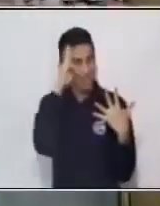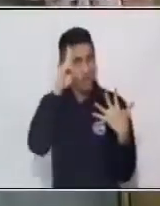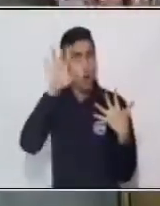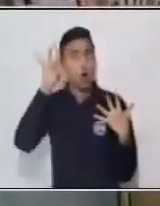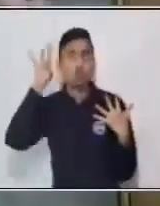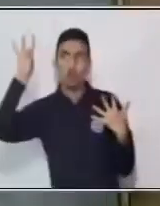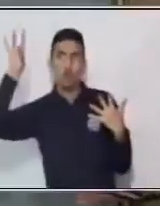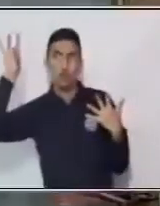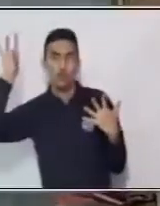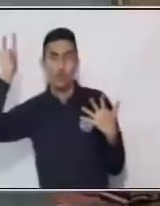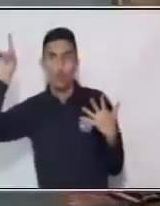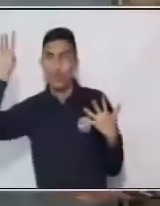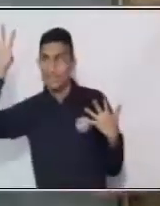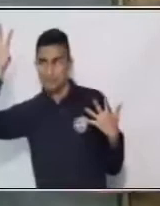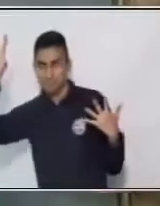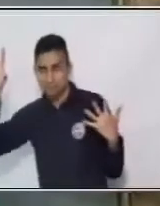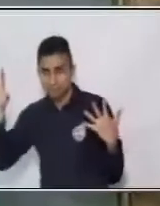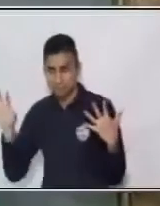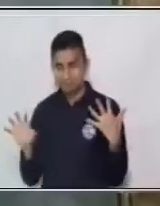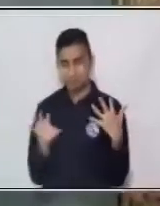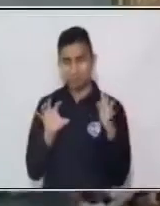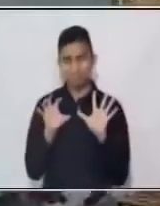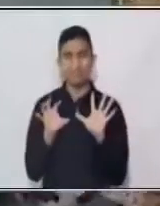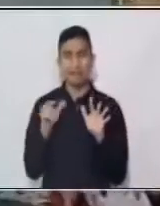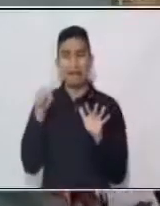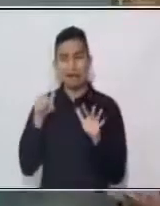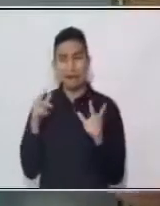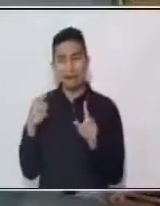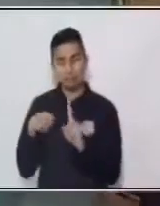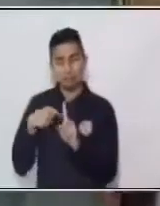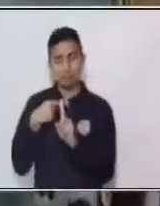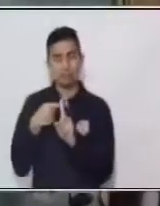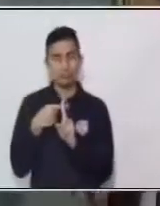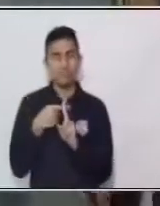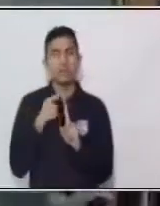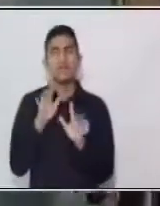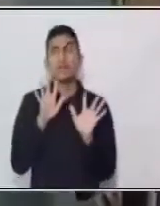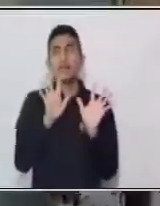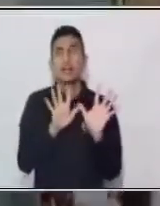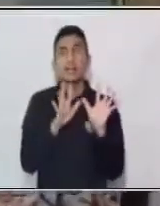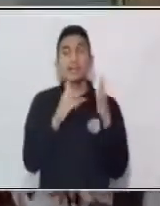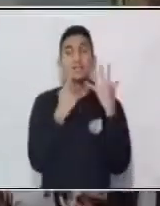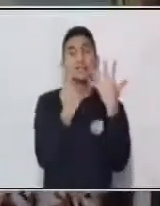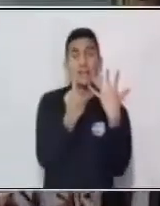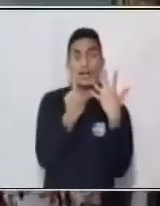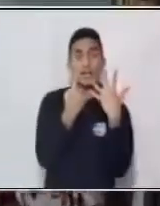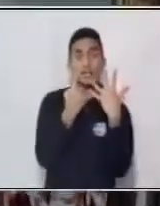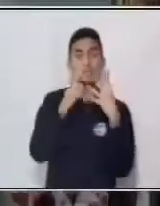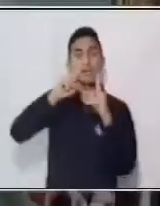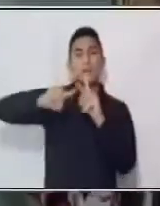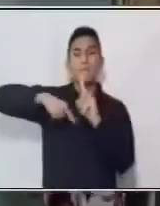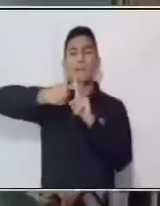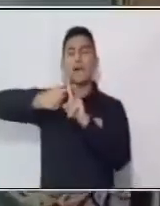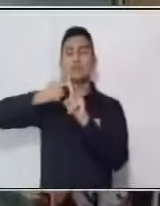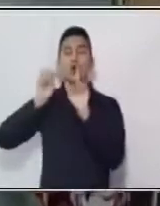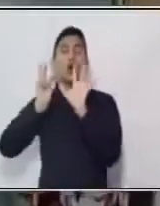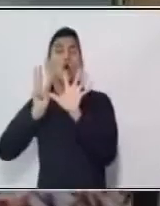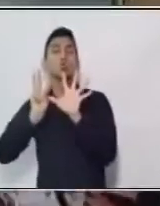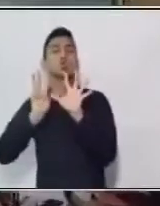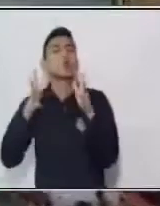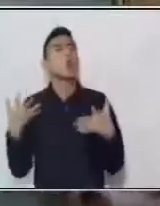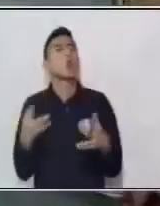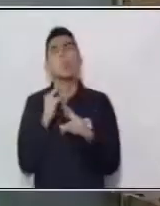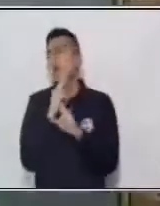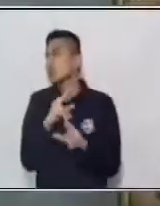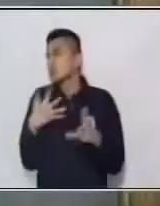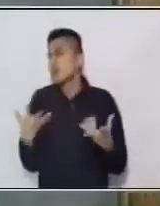sumar este, que es el último que me hace falta por sumar. Entonces, ahora digo dieciséis más ocho.